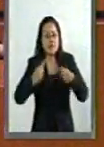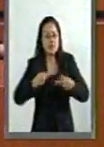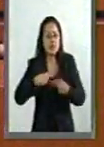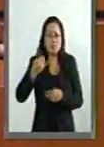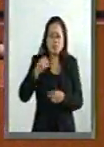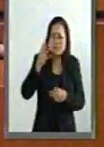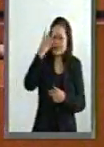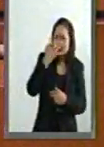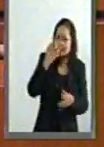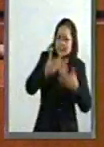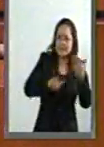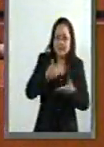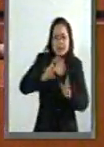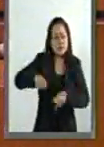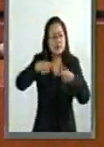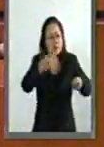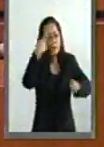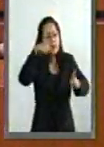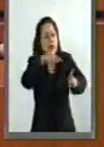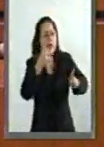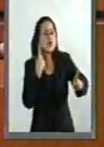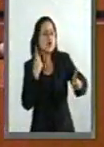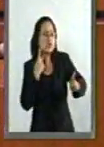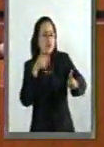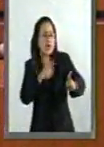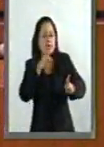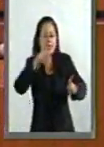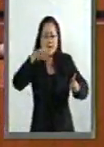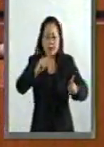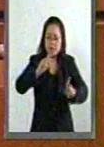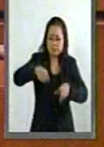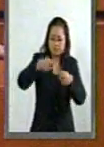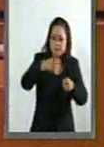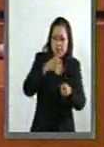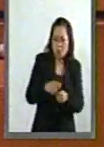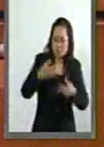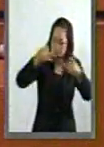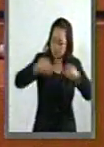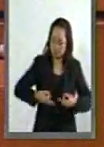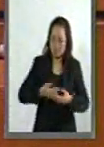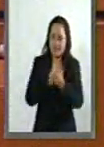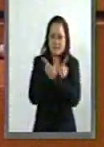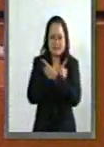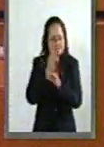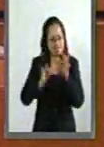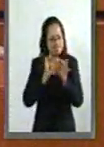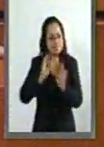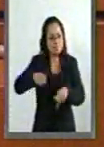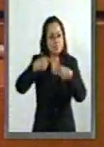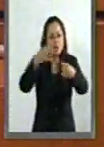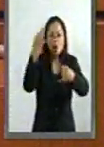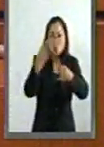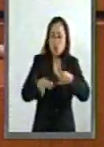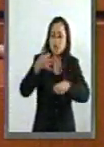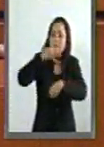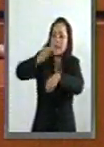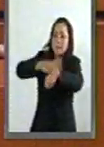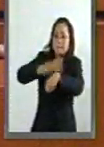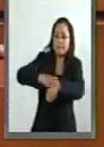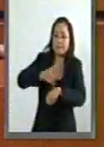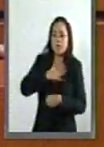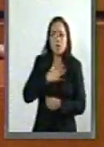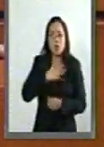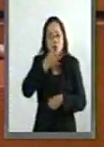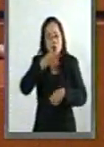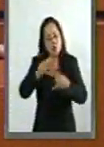Habrá que devolver a la política, la ética y la decencia. Última llamada, última